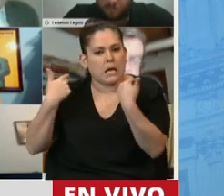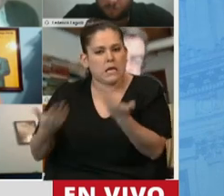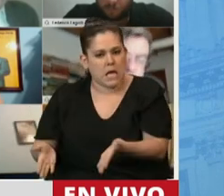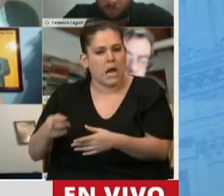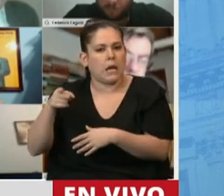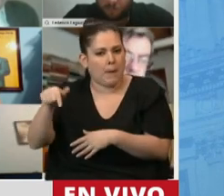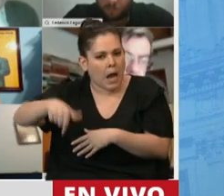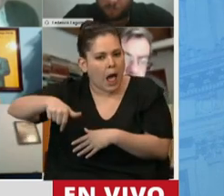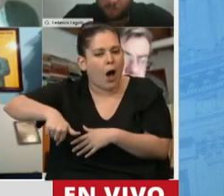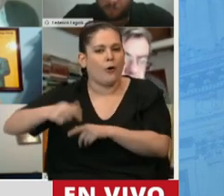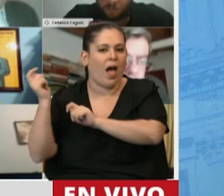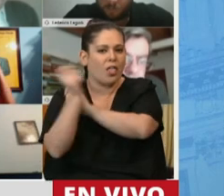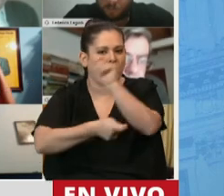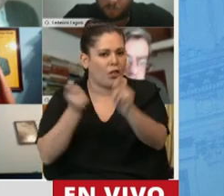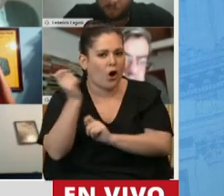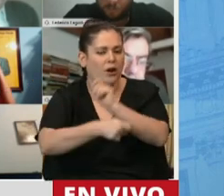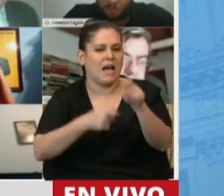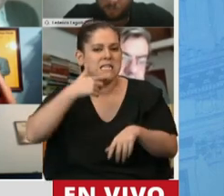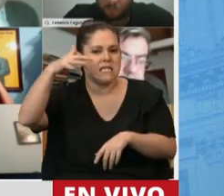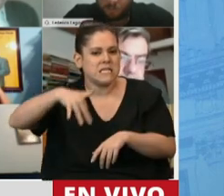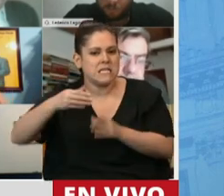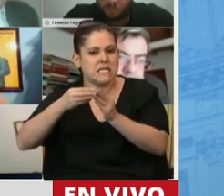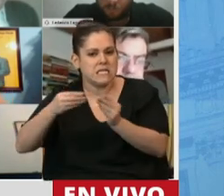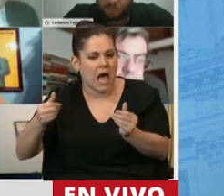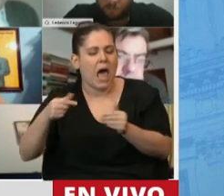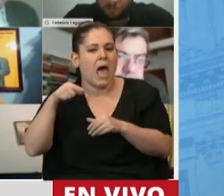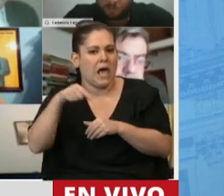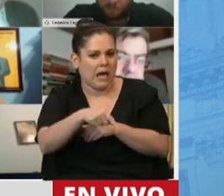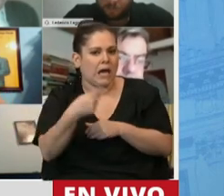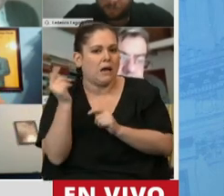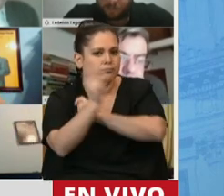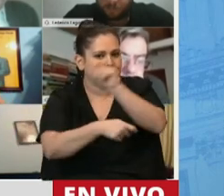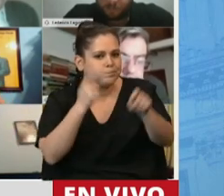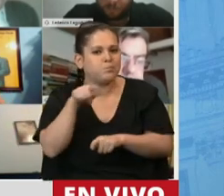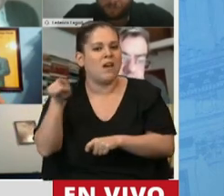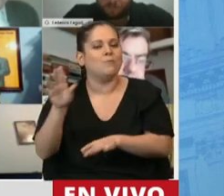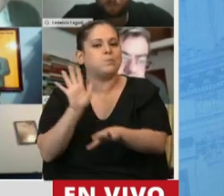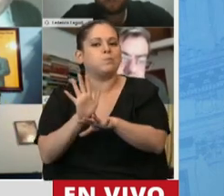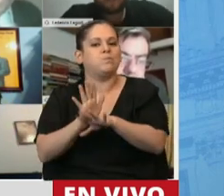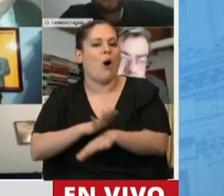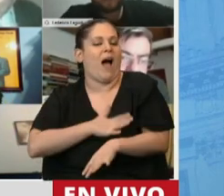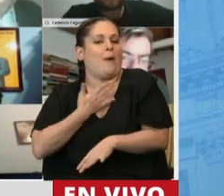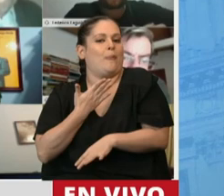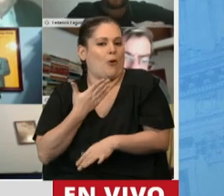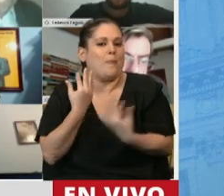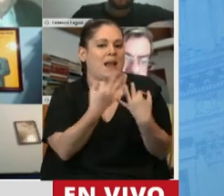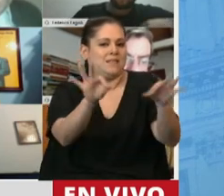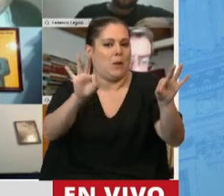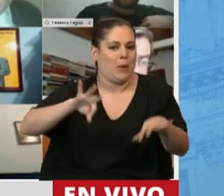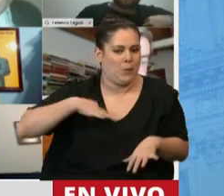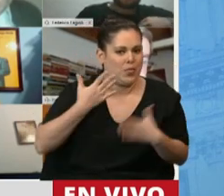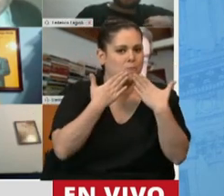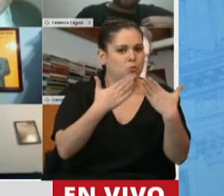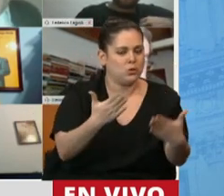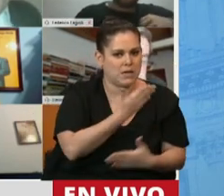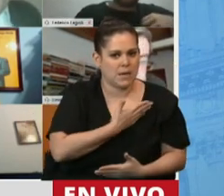esta iniciativa a donar sangre, porque seguramente será un acto de amor que va a permitir salvar vidas. Muchísimas gracias,